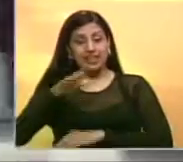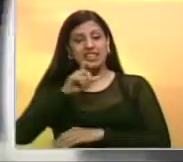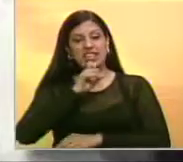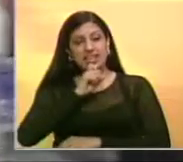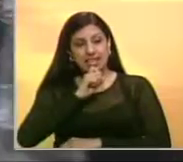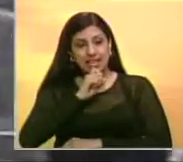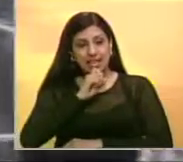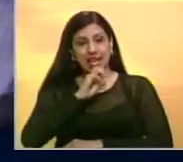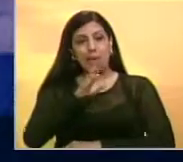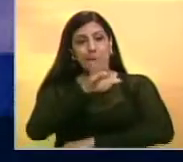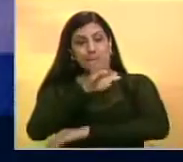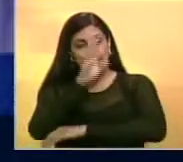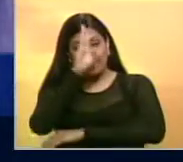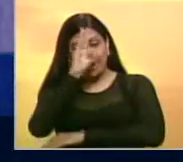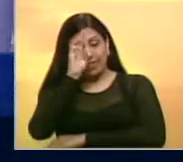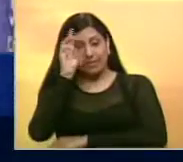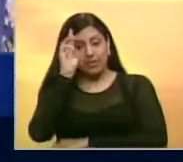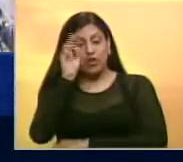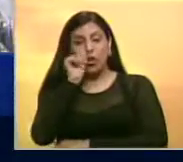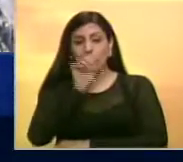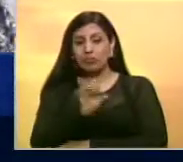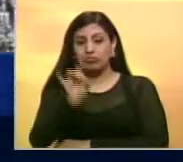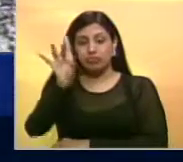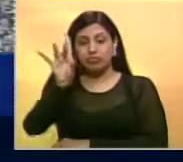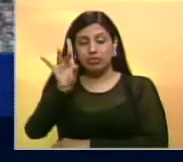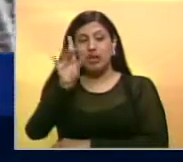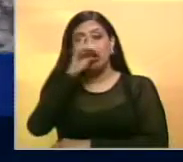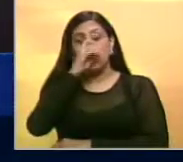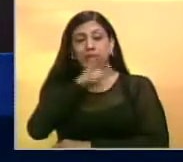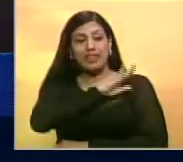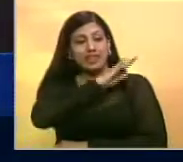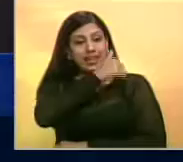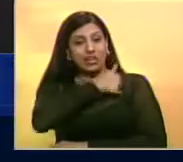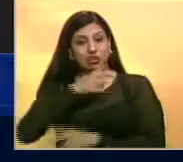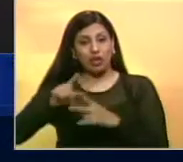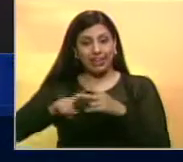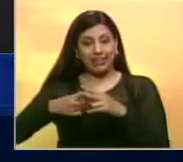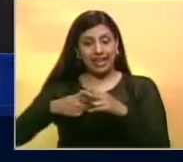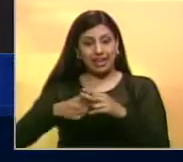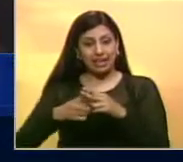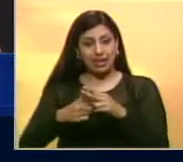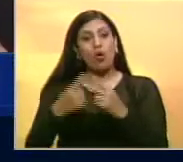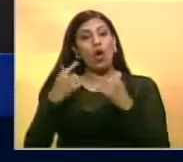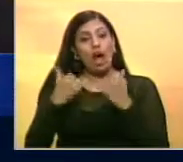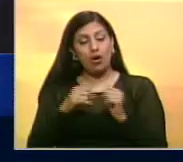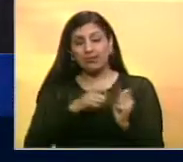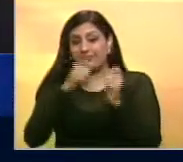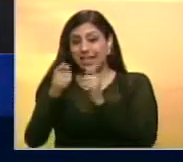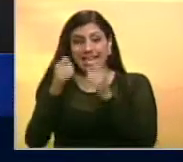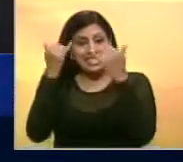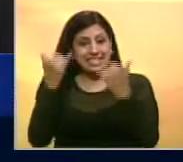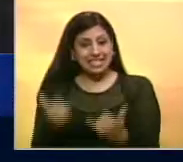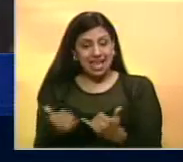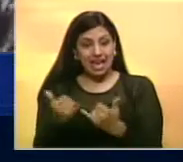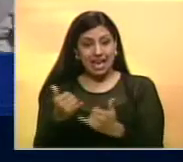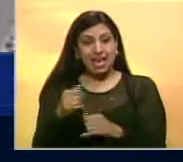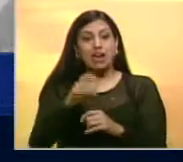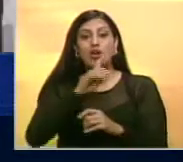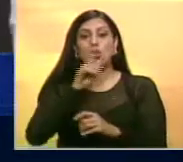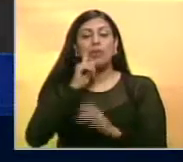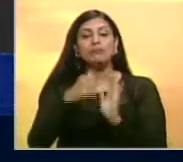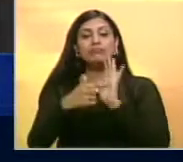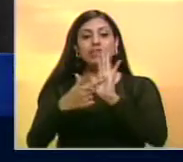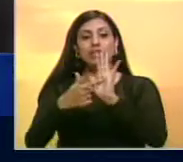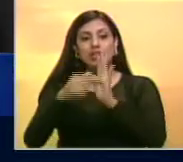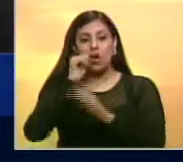Florentino Pérez anunció la destitución de Rafael Benítez como director técnico del cuadro merengue e inmediatamente efectuó la